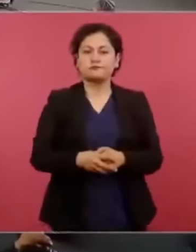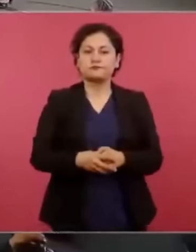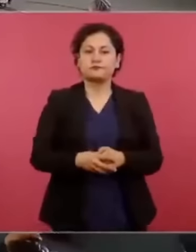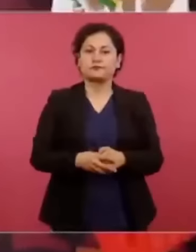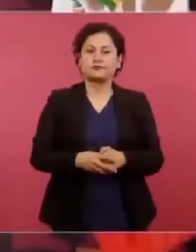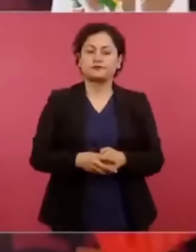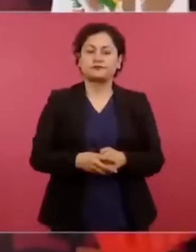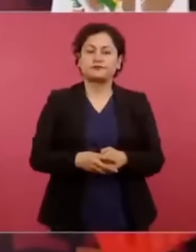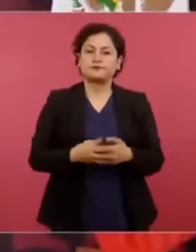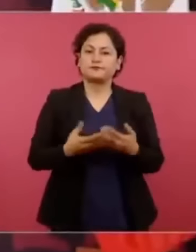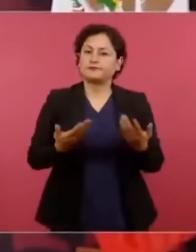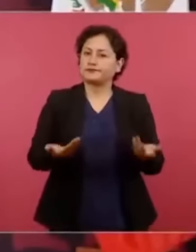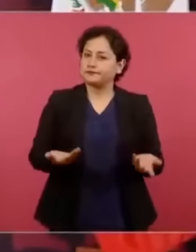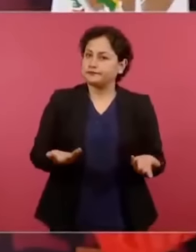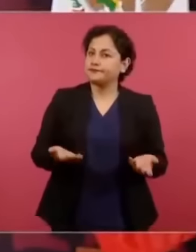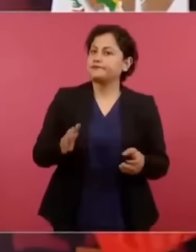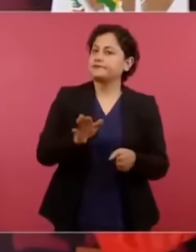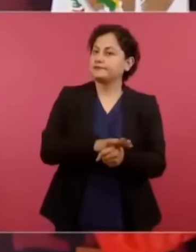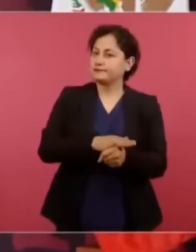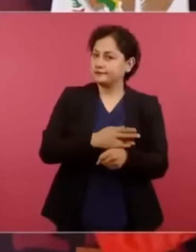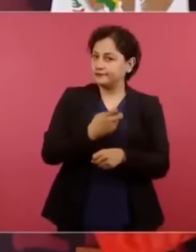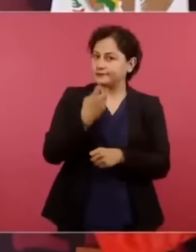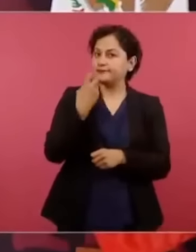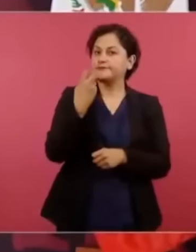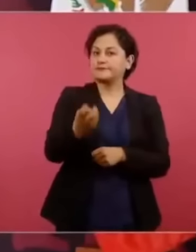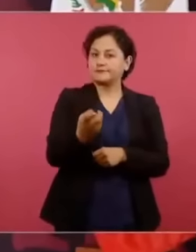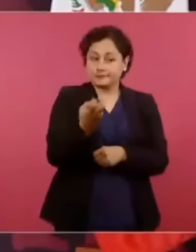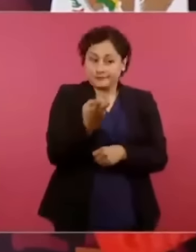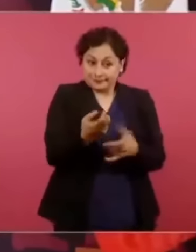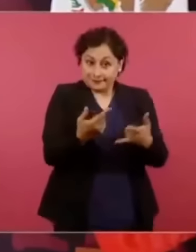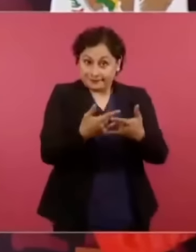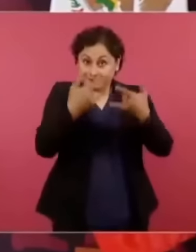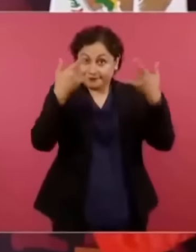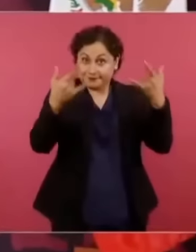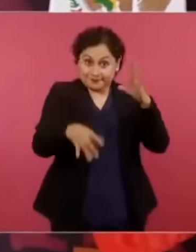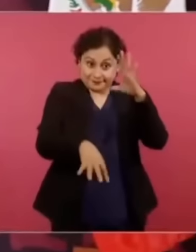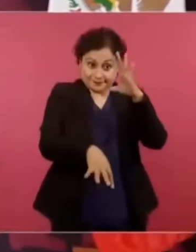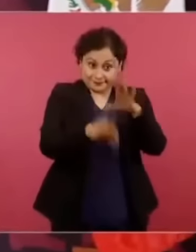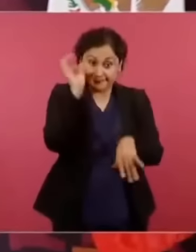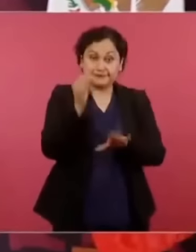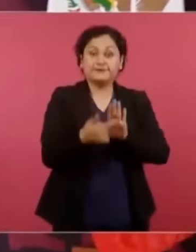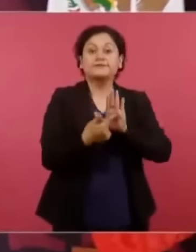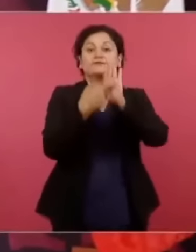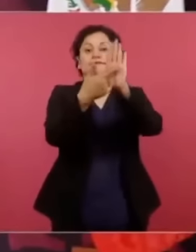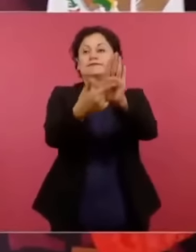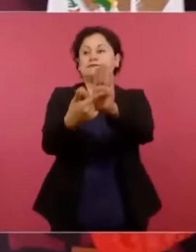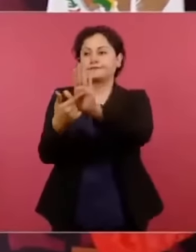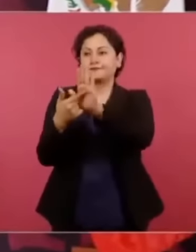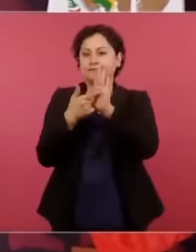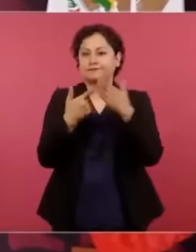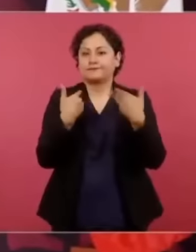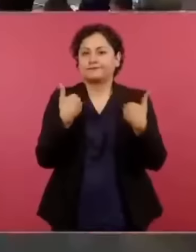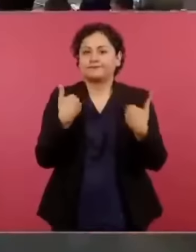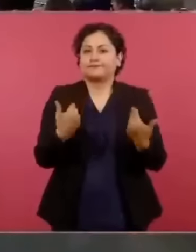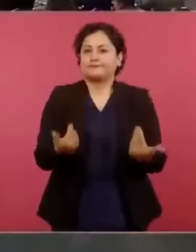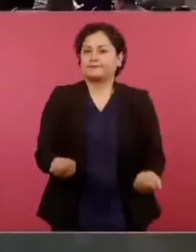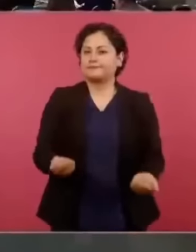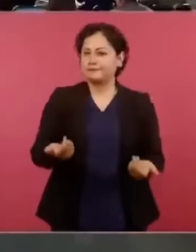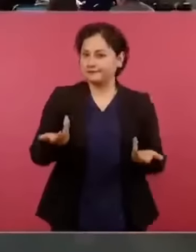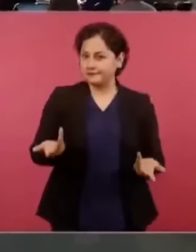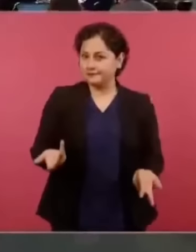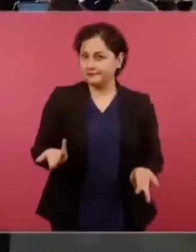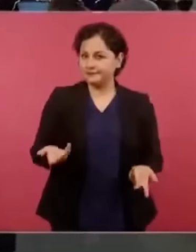Por eso es muy bueno el que este asunto se haya ventilado a ver cómo, si